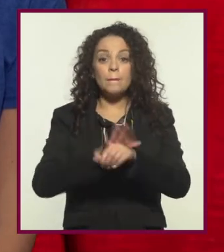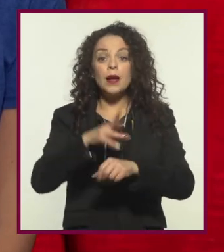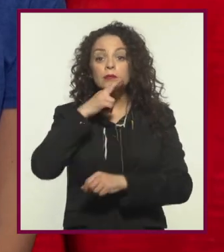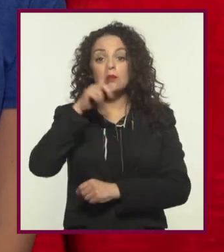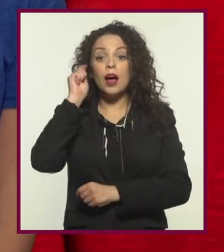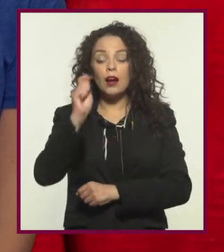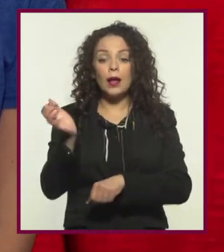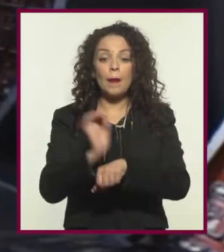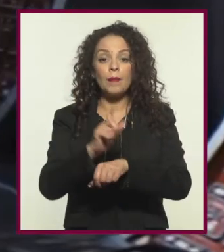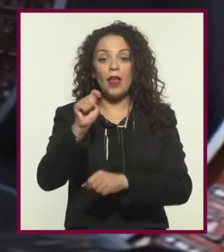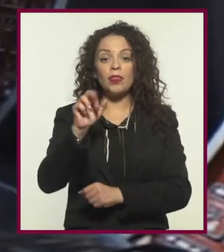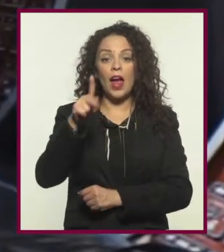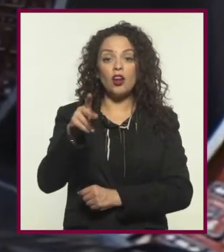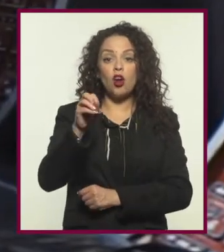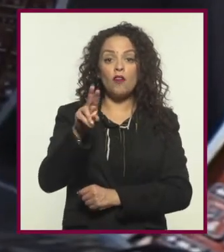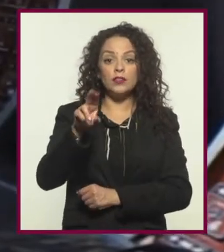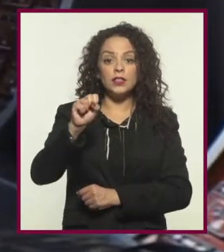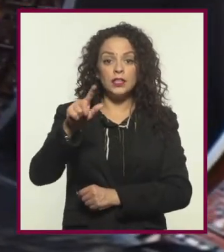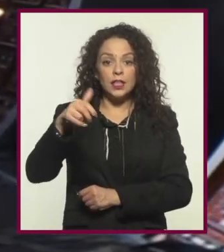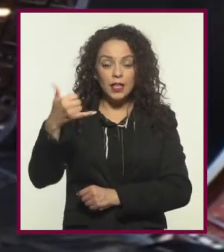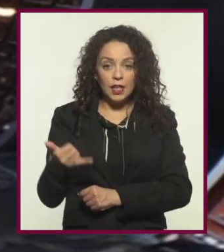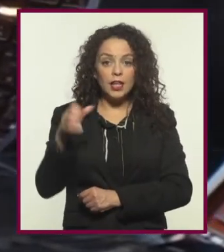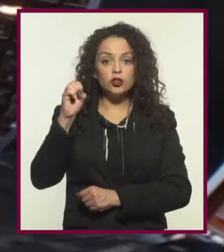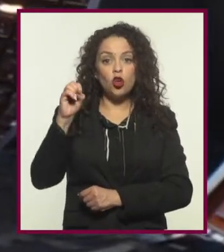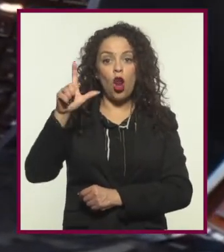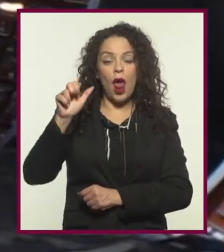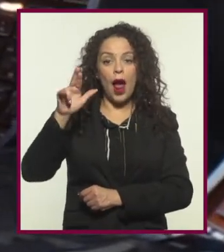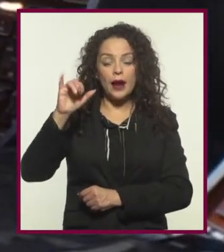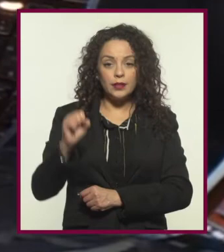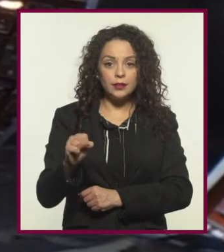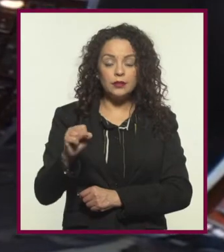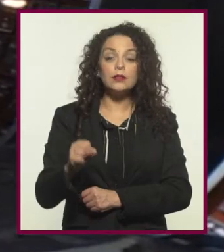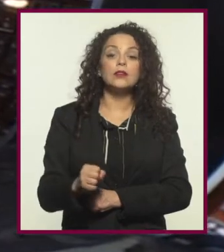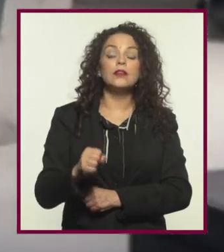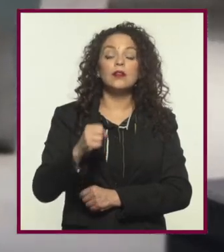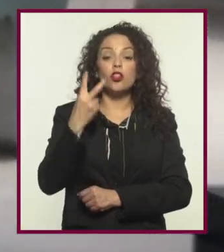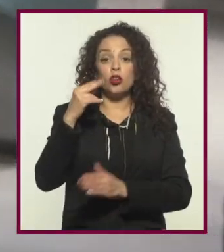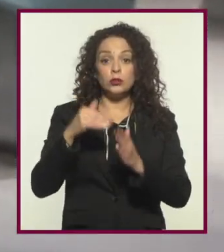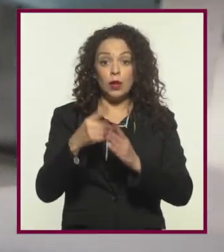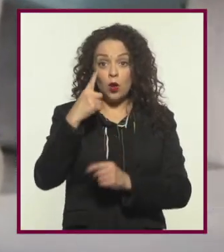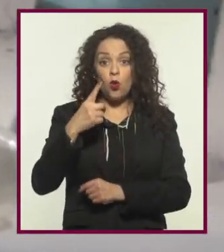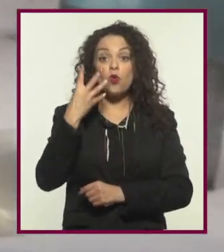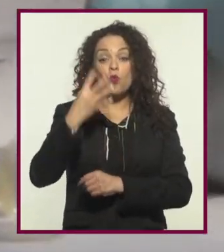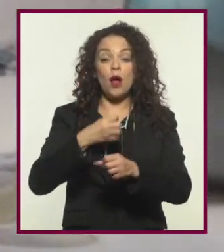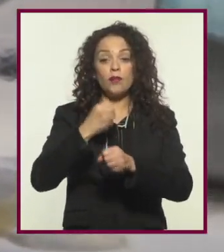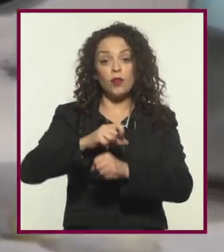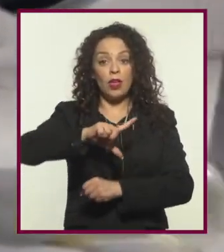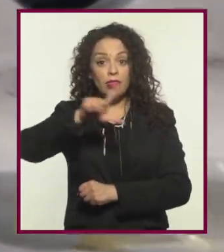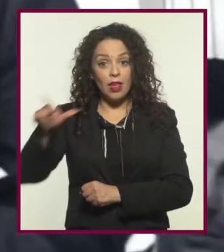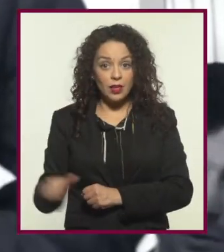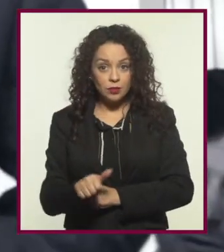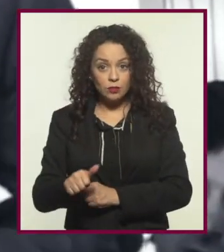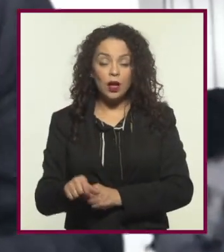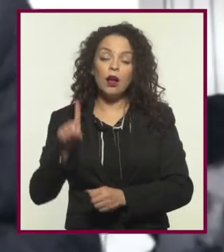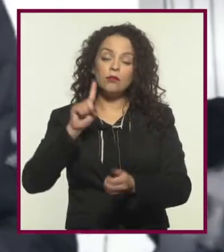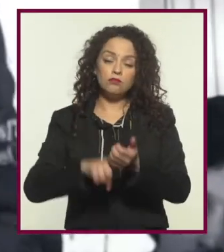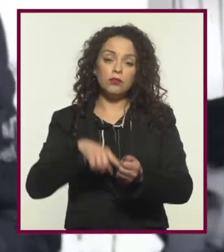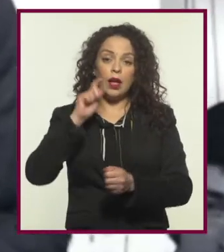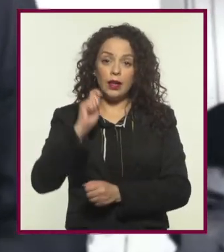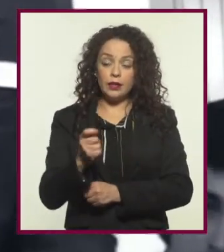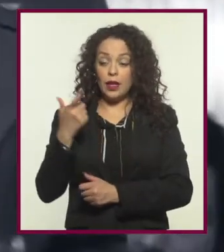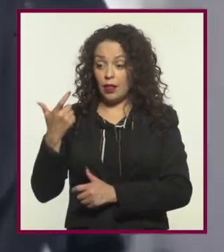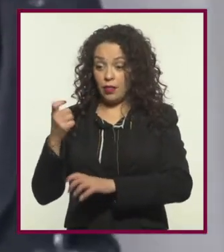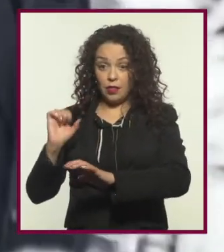película de Tarkovsky, Solaris, que se estrenó cuatro años después que 2001, con una propuesta muy diferente, no solo en